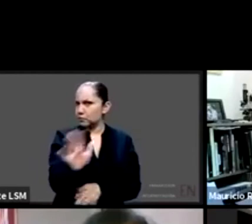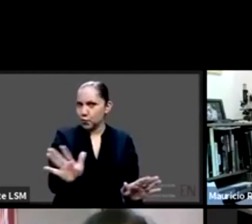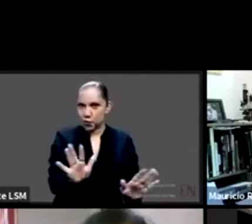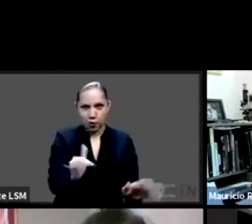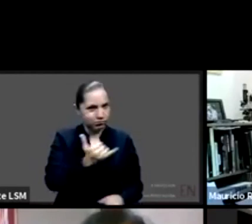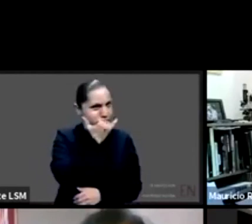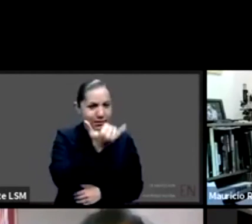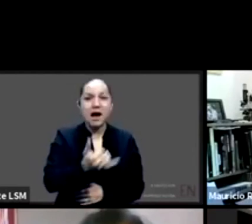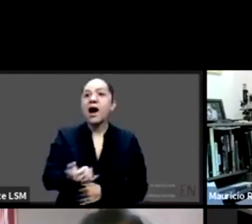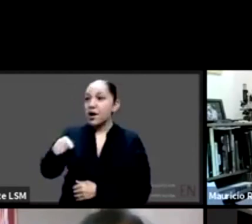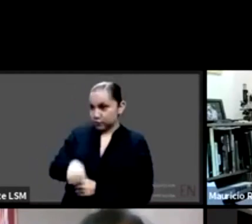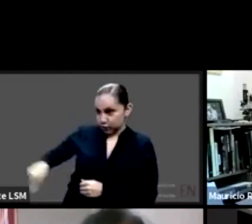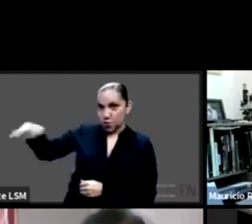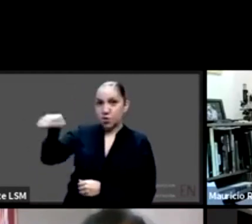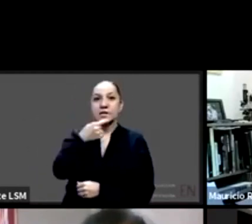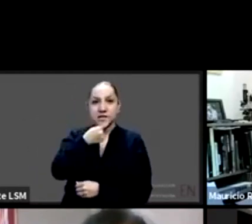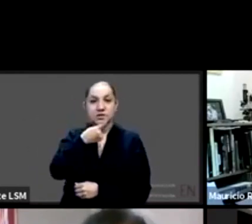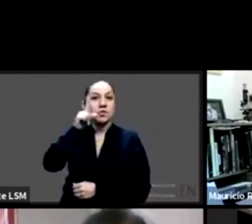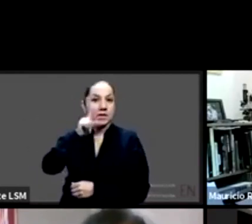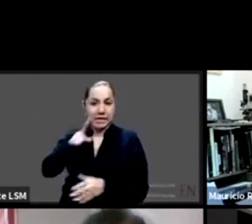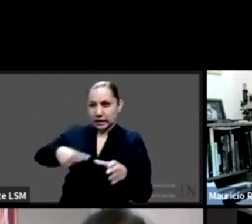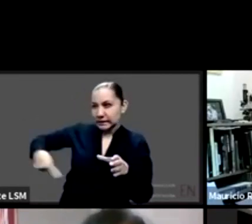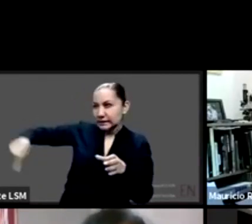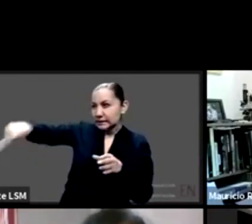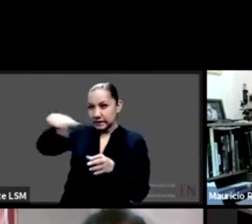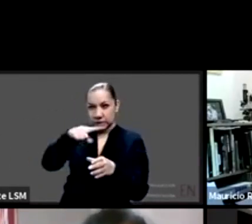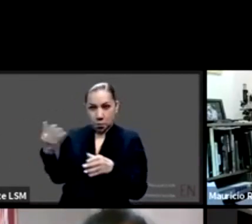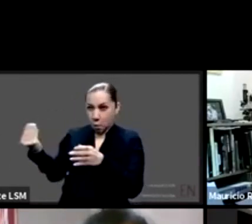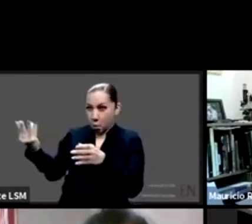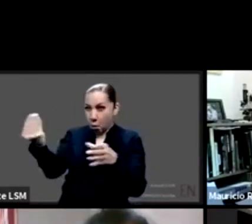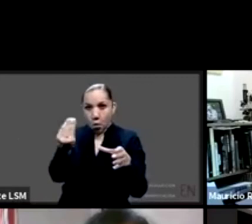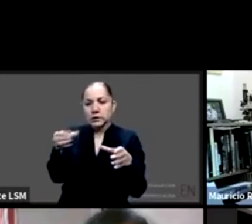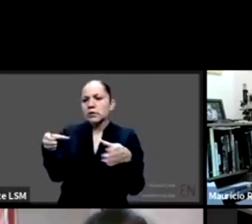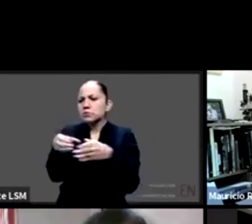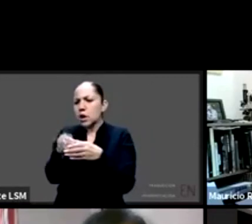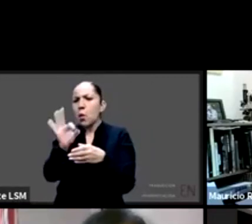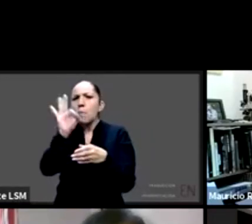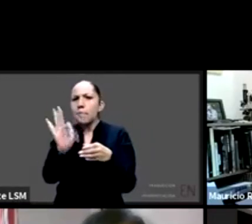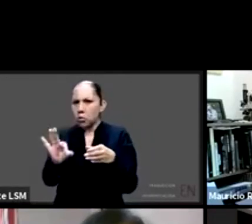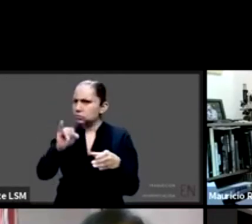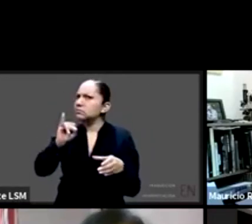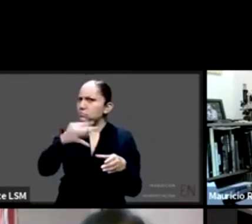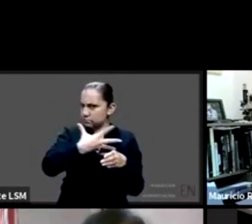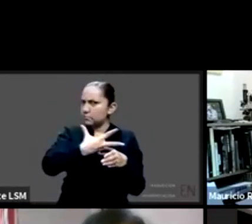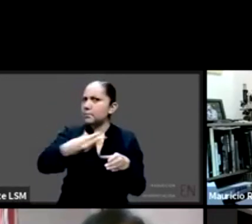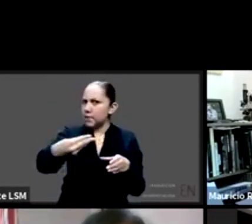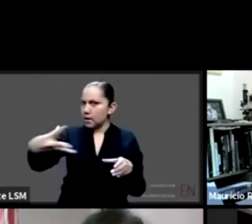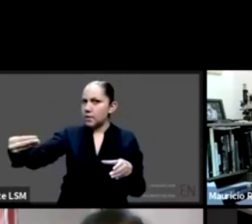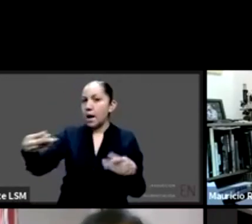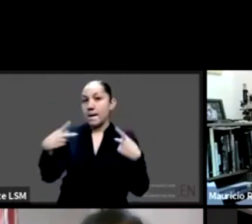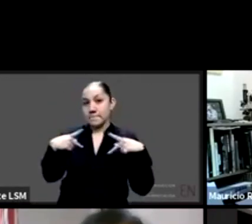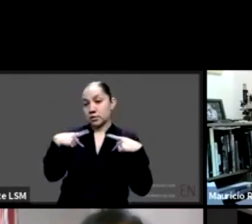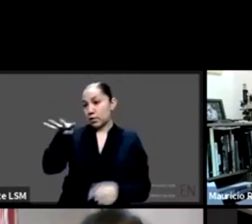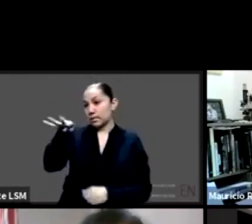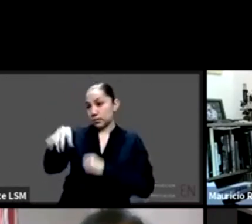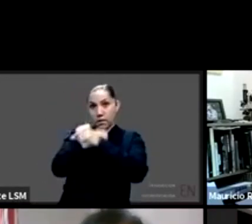de los casos que podemos que podemos detectar a través del sistema nacional de vigilancia epidemiológica son en personas menores de 19 años